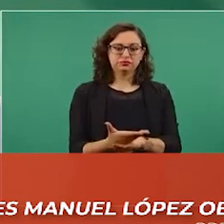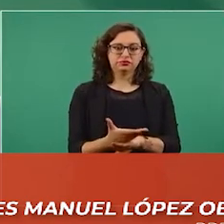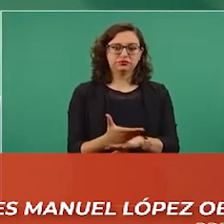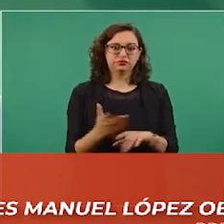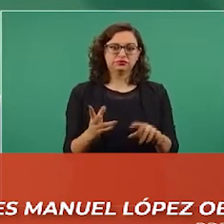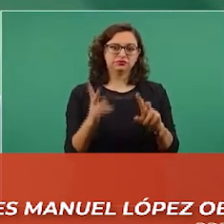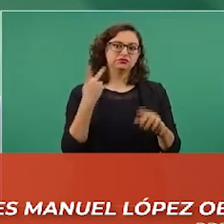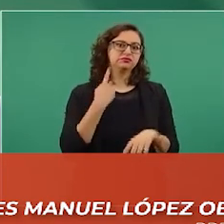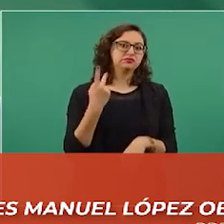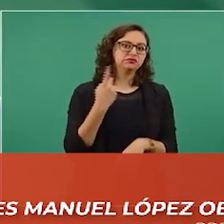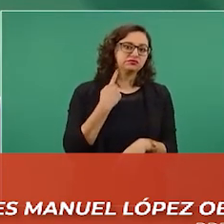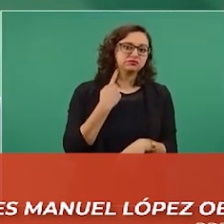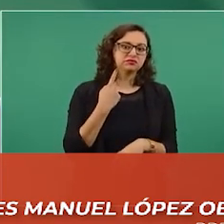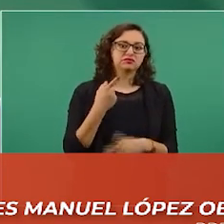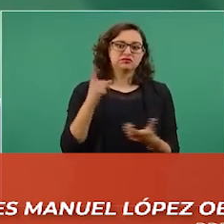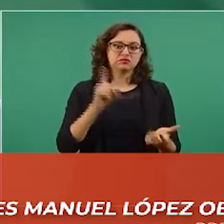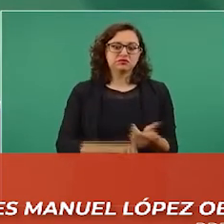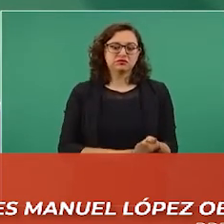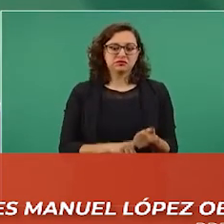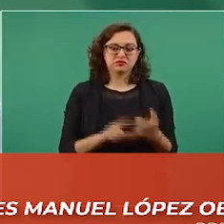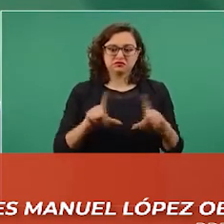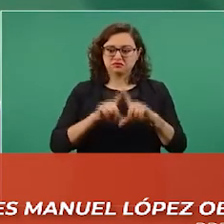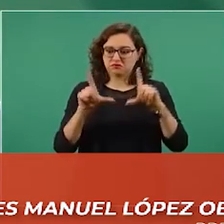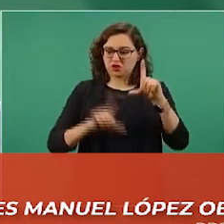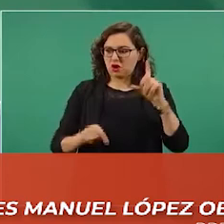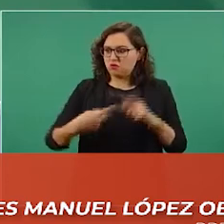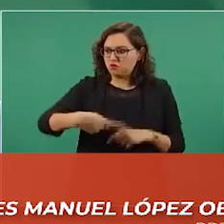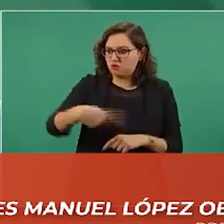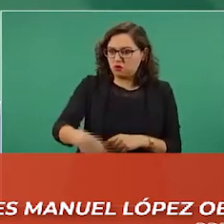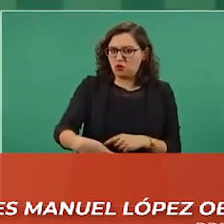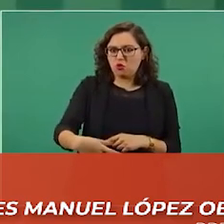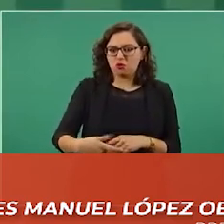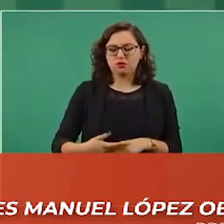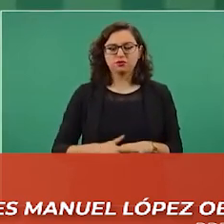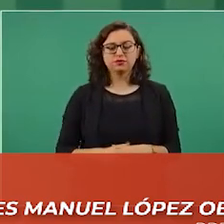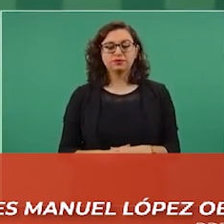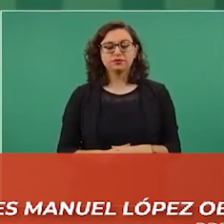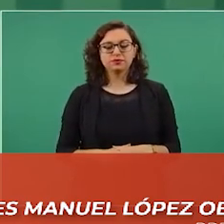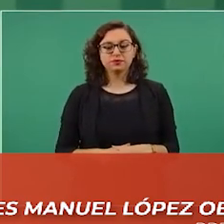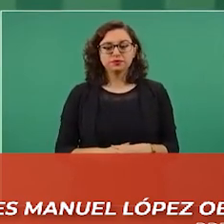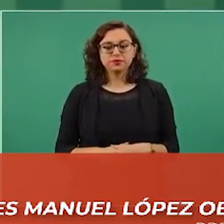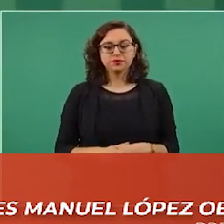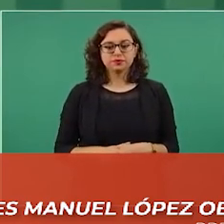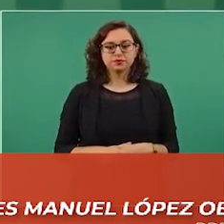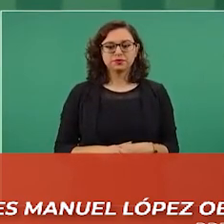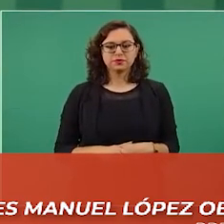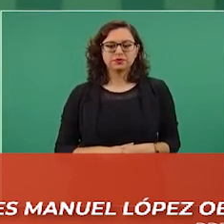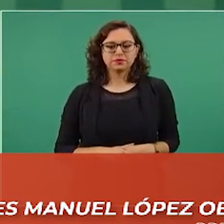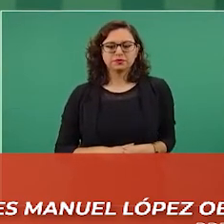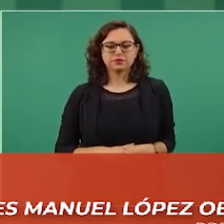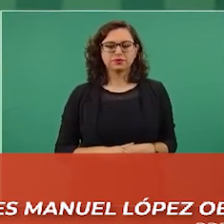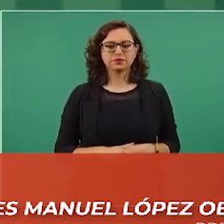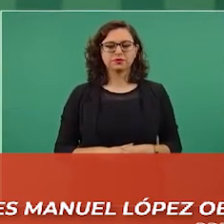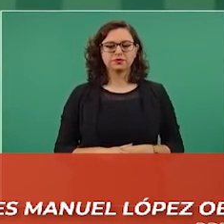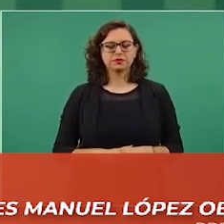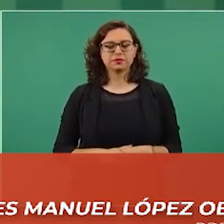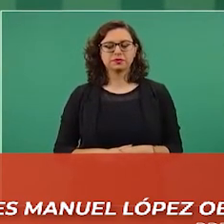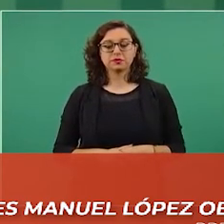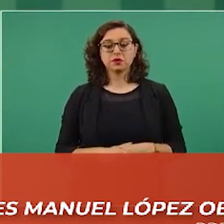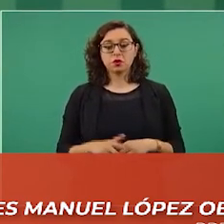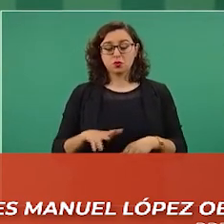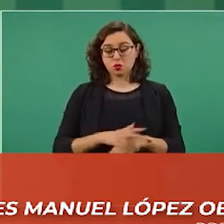que sólo competen a los mexicanos. Por eso fue la nota